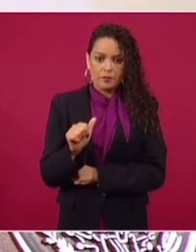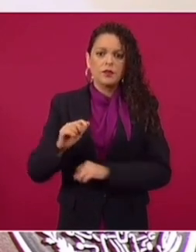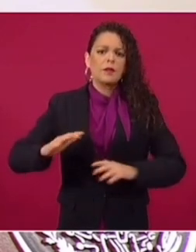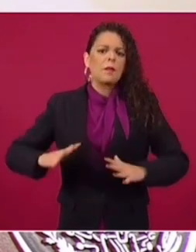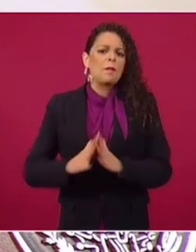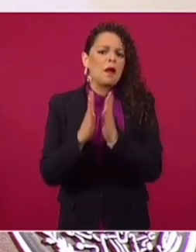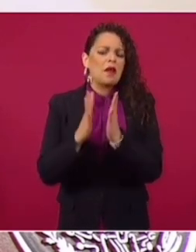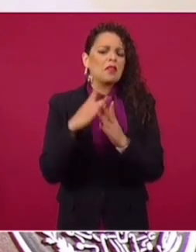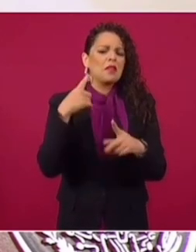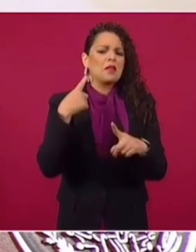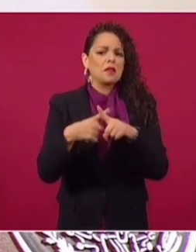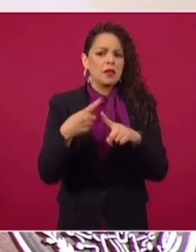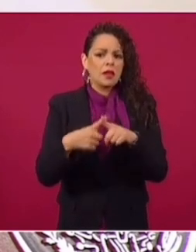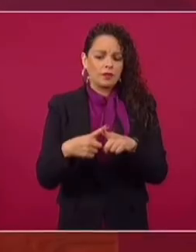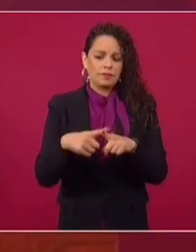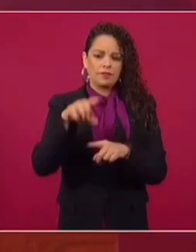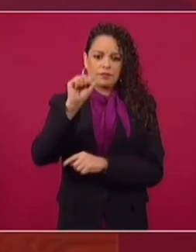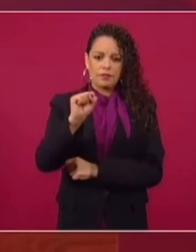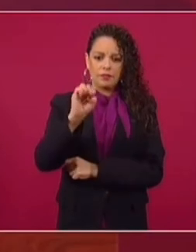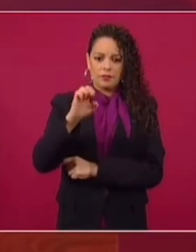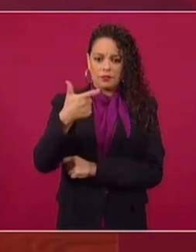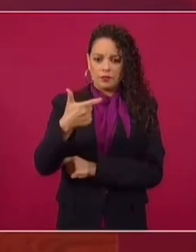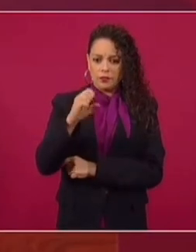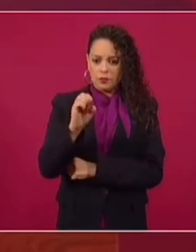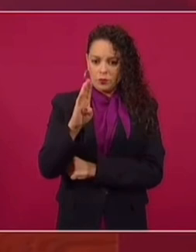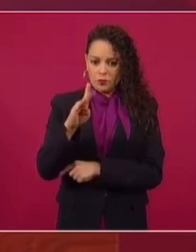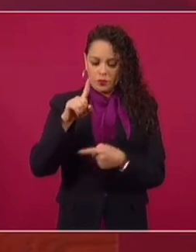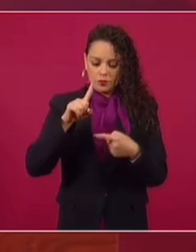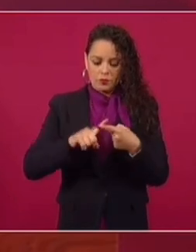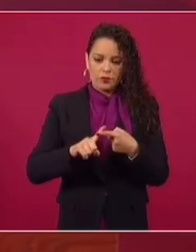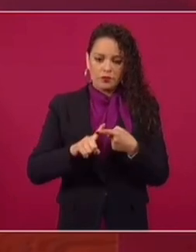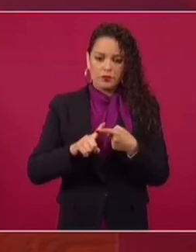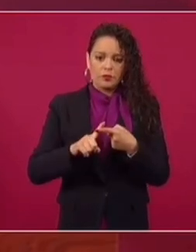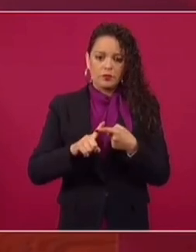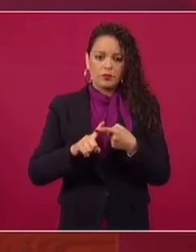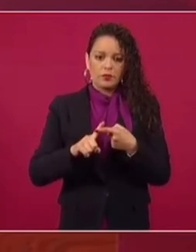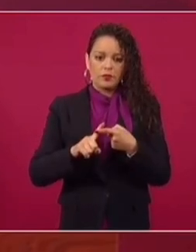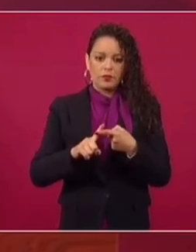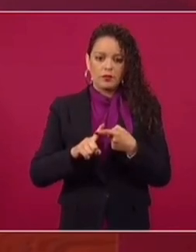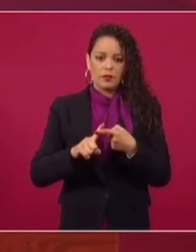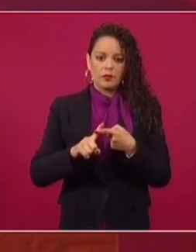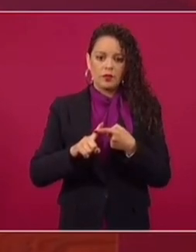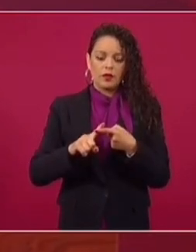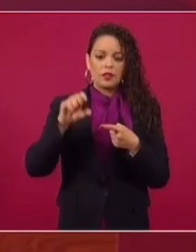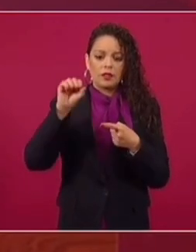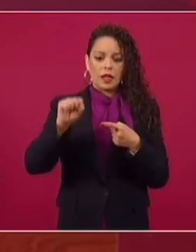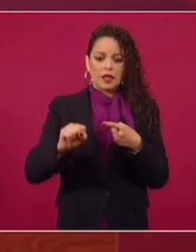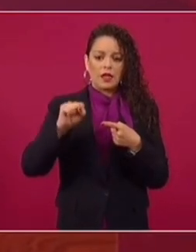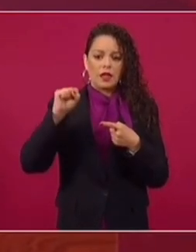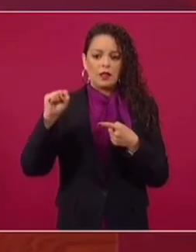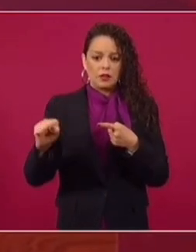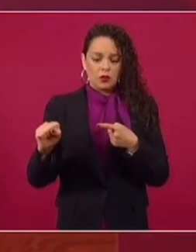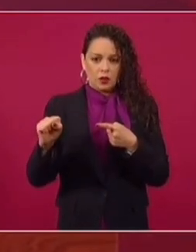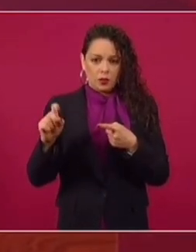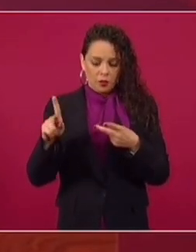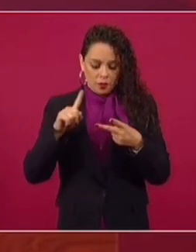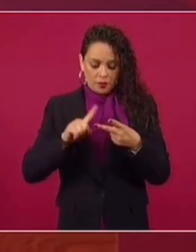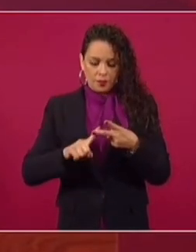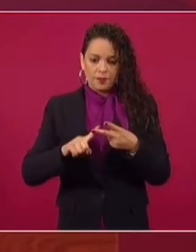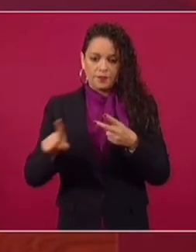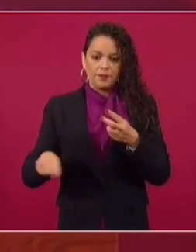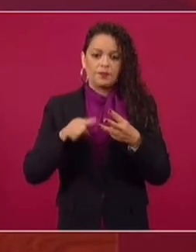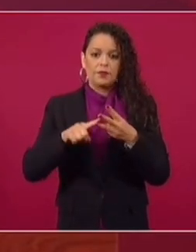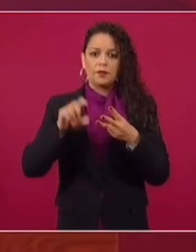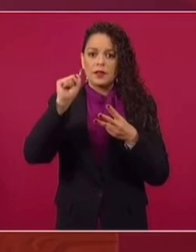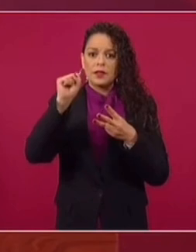Nación, la Secretaría de Seguridad y en operaciones técnicas, la Secretaría